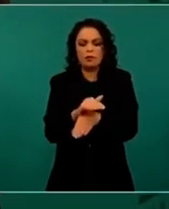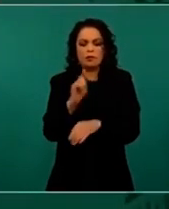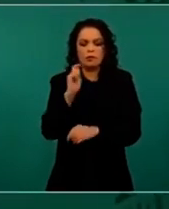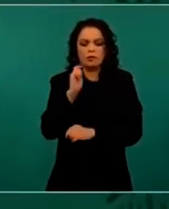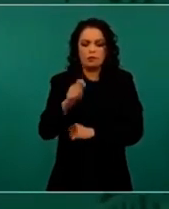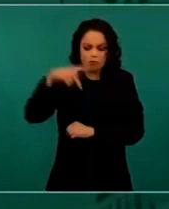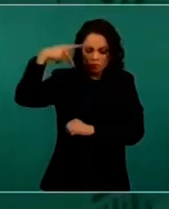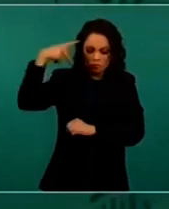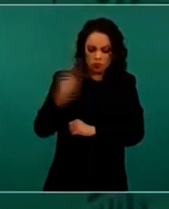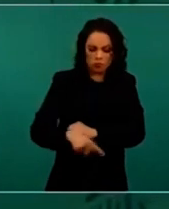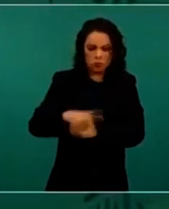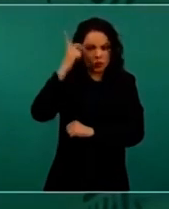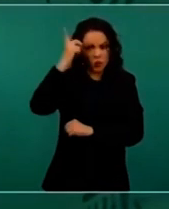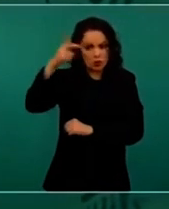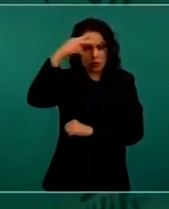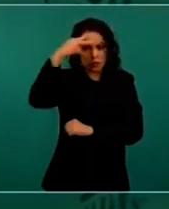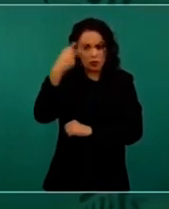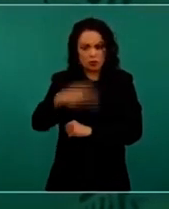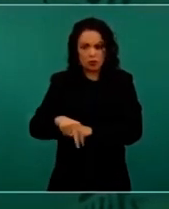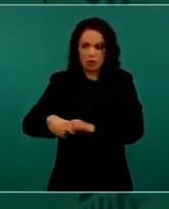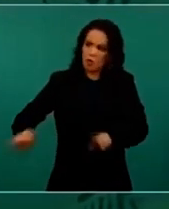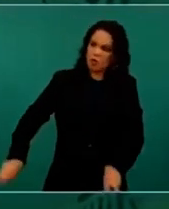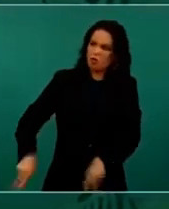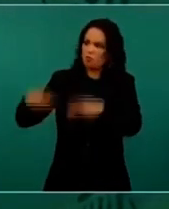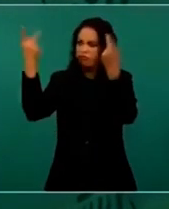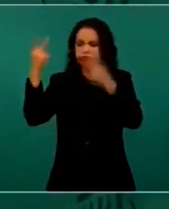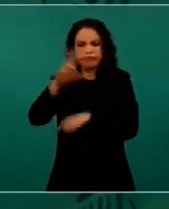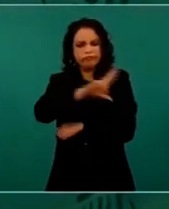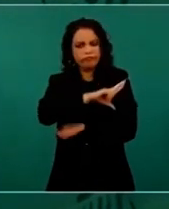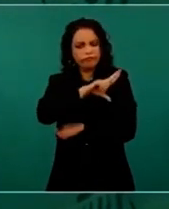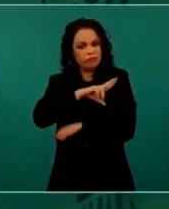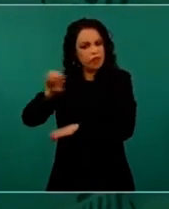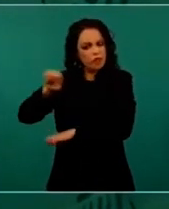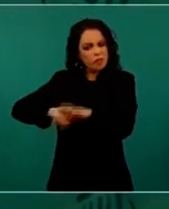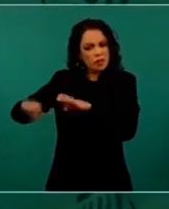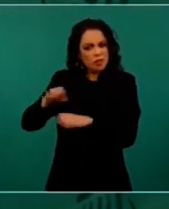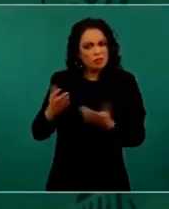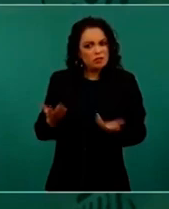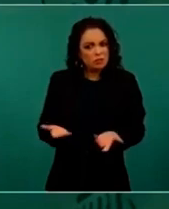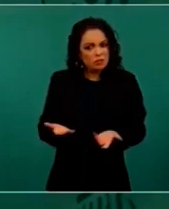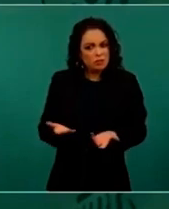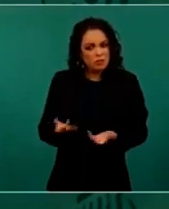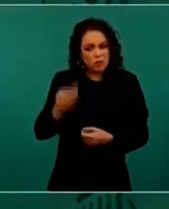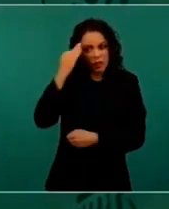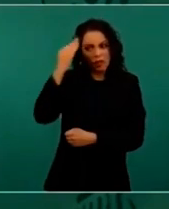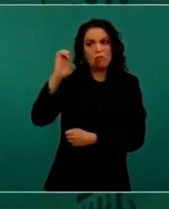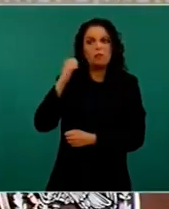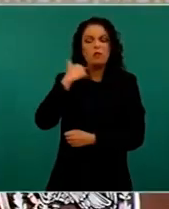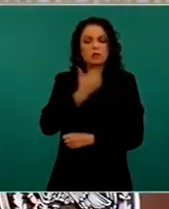bienes de la nación a particulares en el gobierno de Salinas?